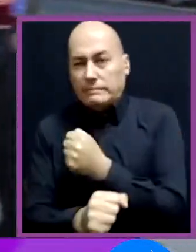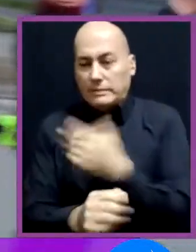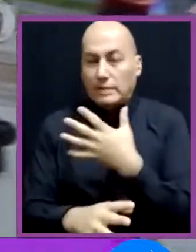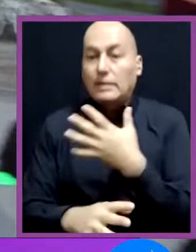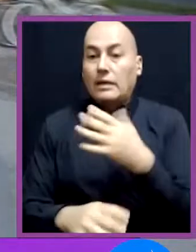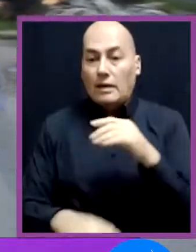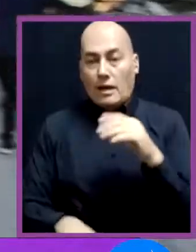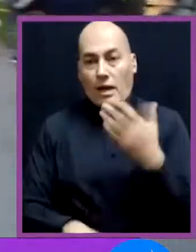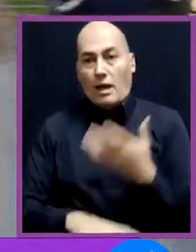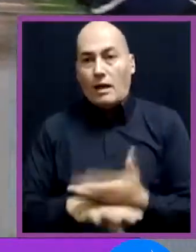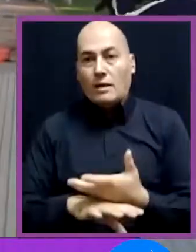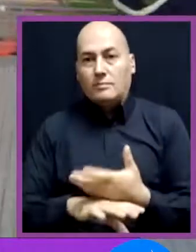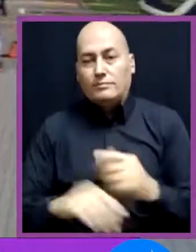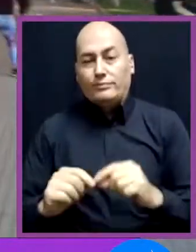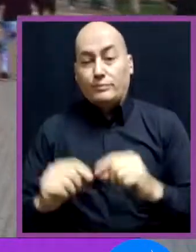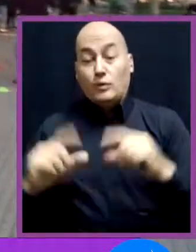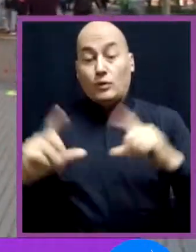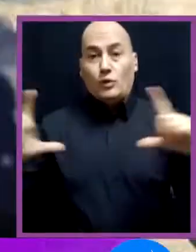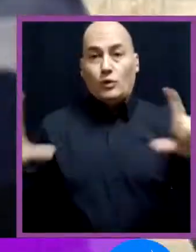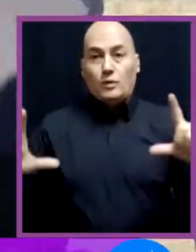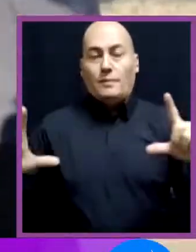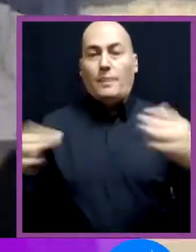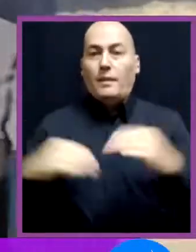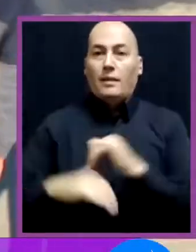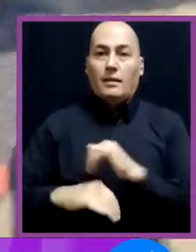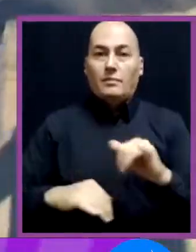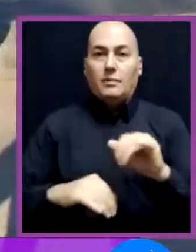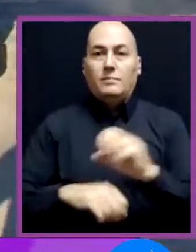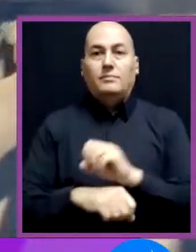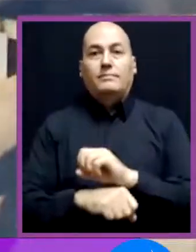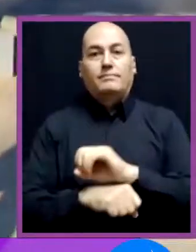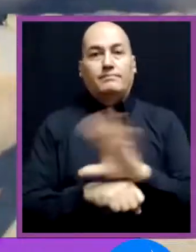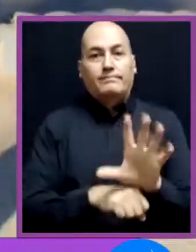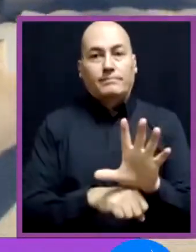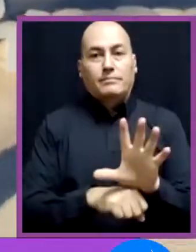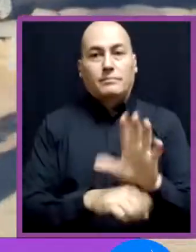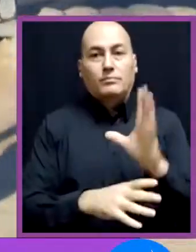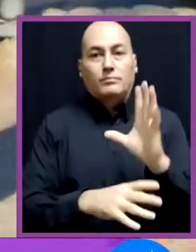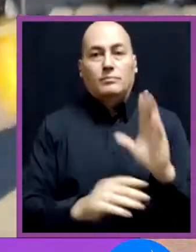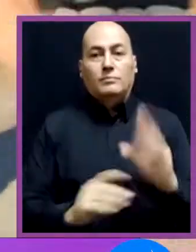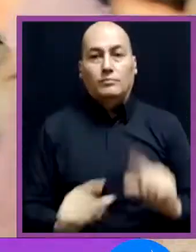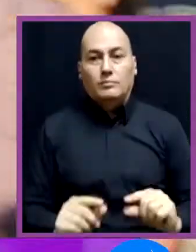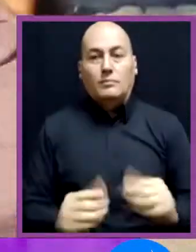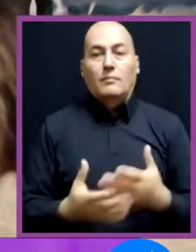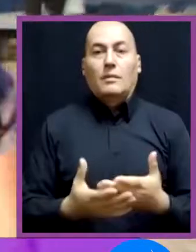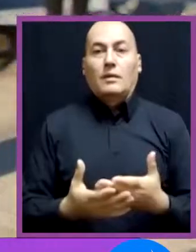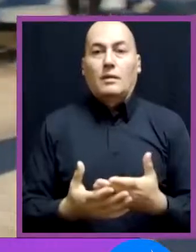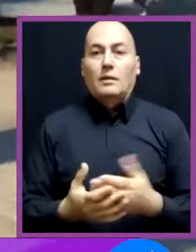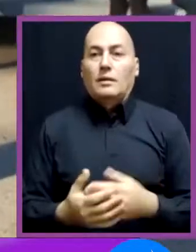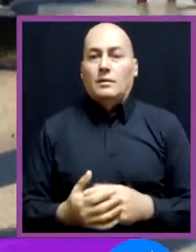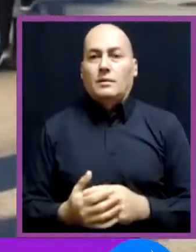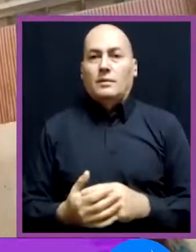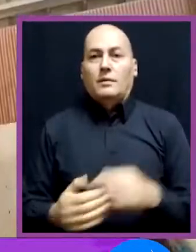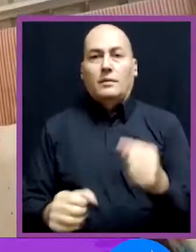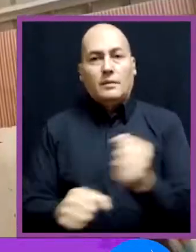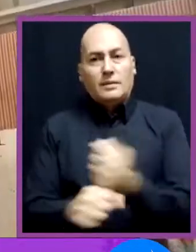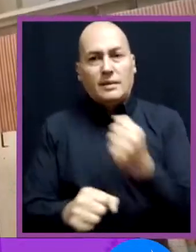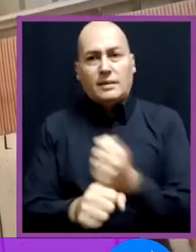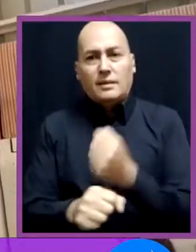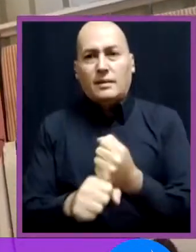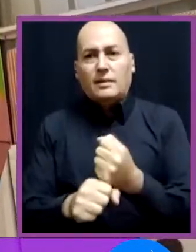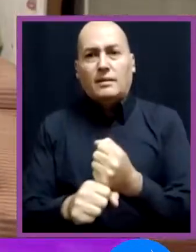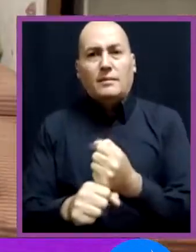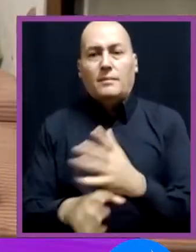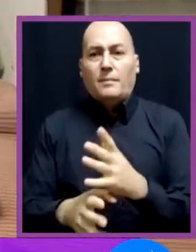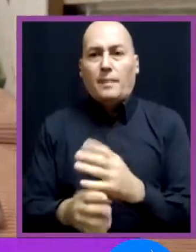violencia e inseguridad que han ido creciendo, particularmente luego de la pandemia. La planificación y ejecución de talleres gratuitos